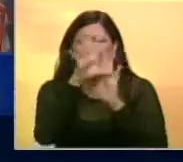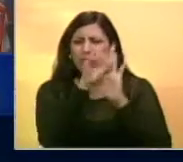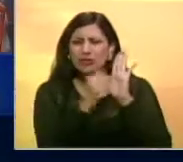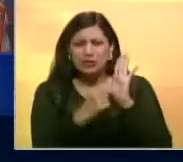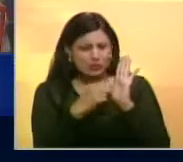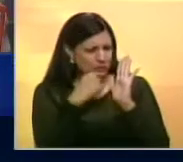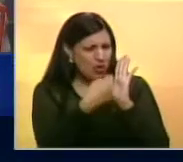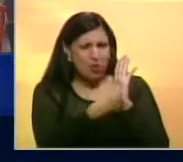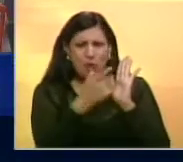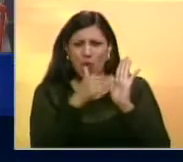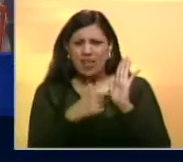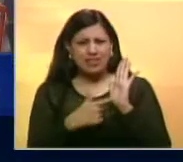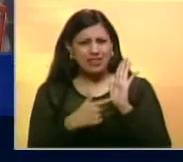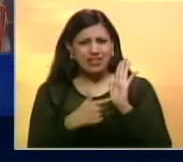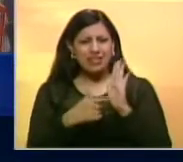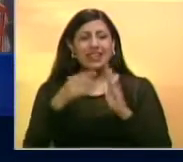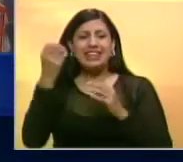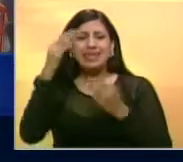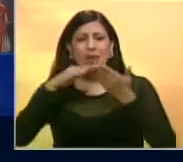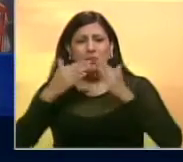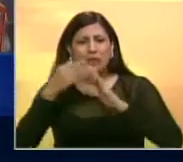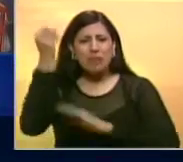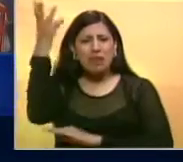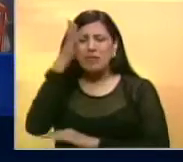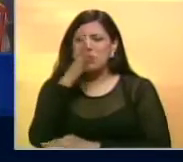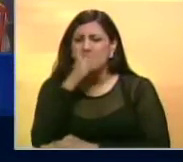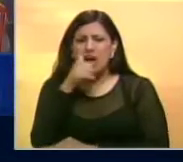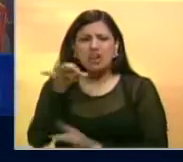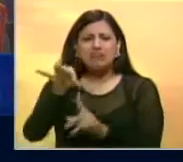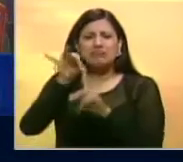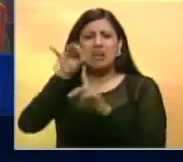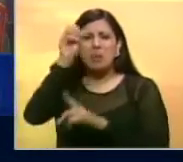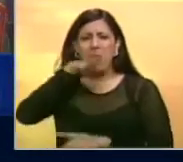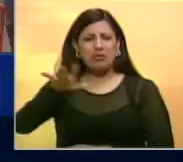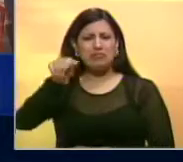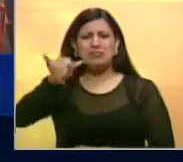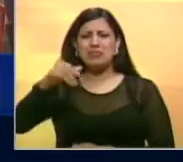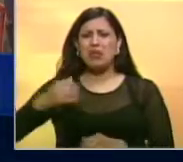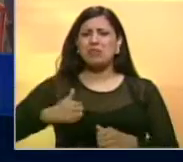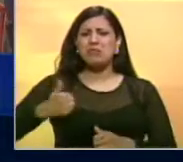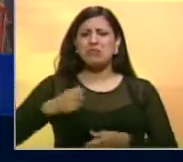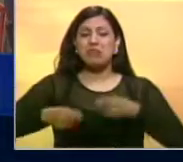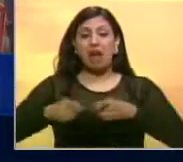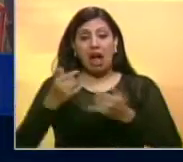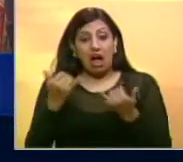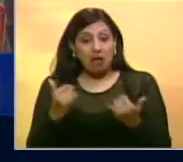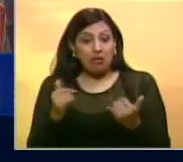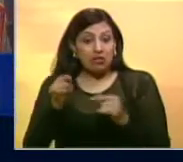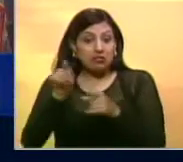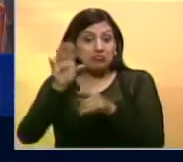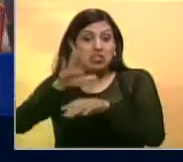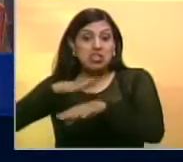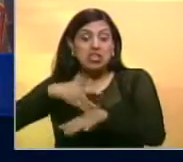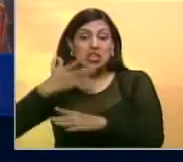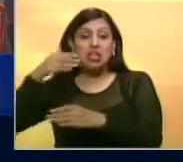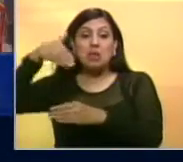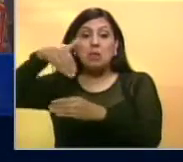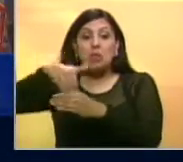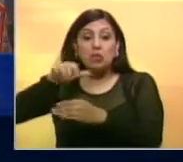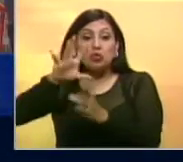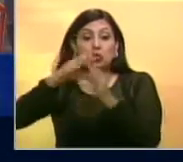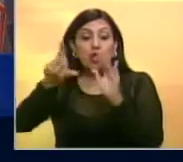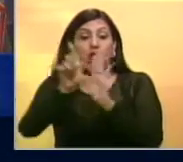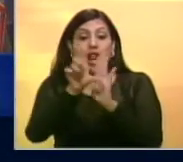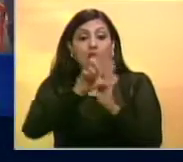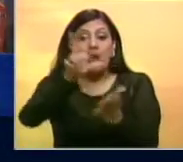Constitución. Ese Parlamento Comunal no ha sido electo por el pueblo. Ahora, si ellos quieren convocar a referendo todas